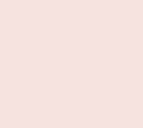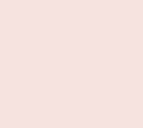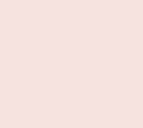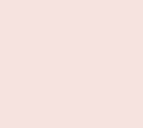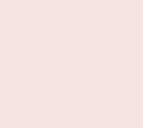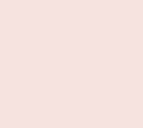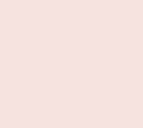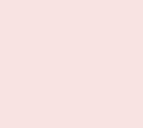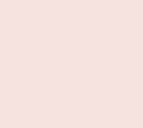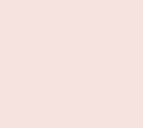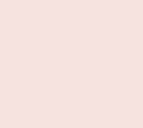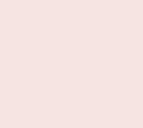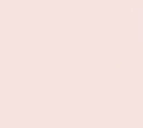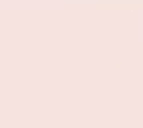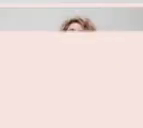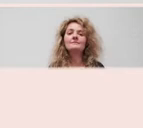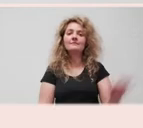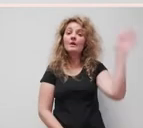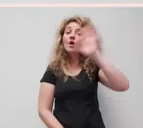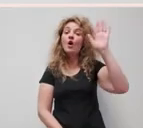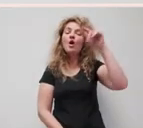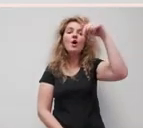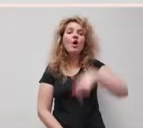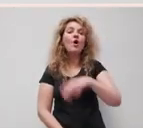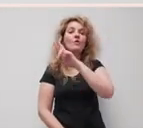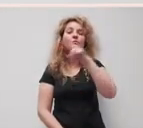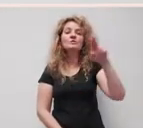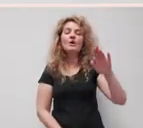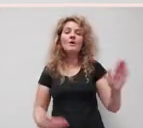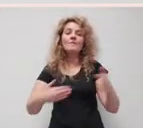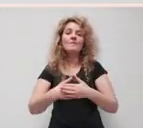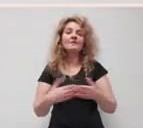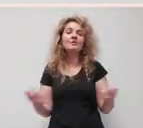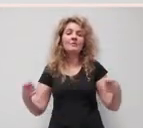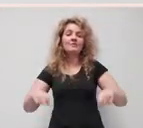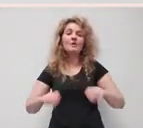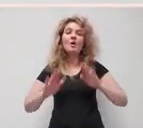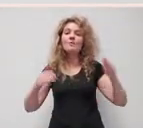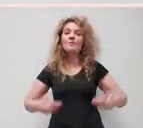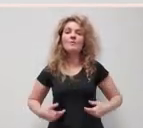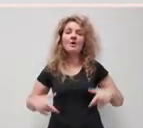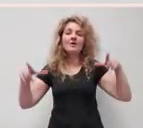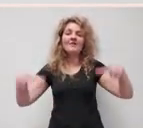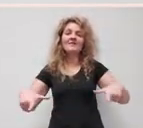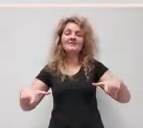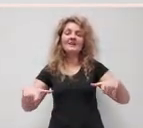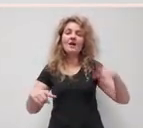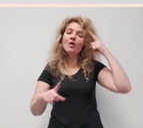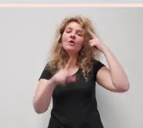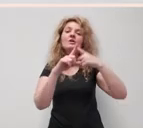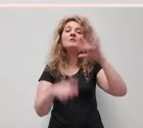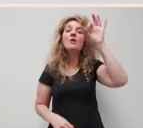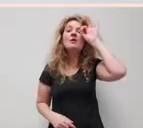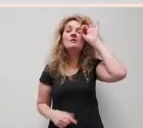A PORTA PECHADA Ola, hoxe en o Museo A Porta Pechada regresamos a